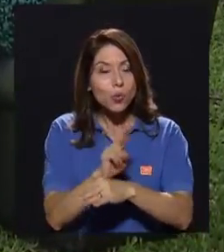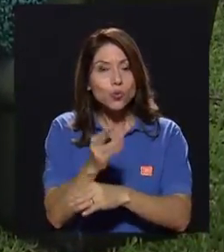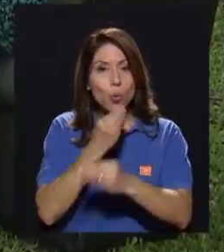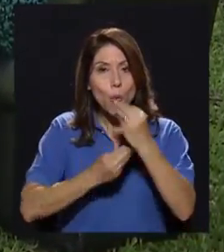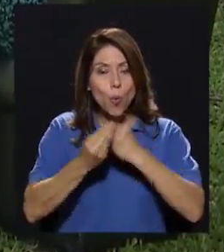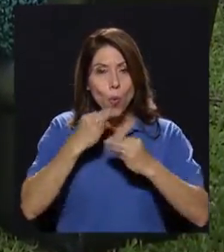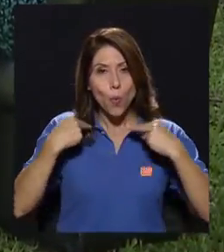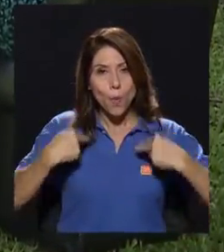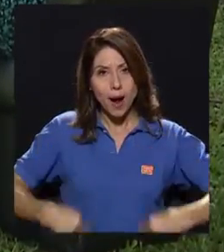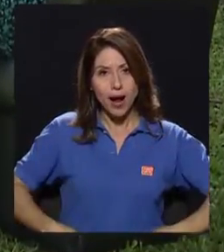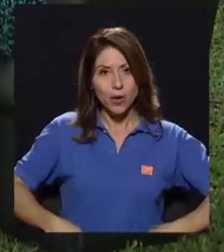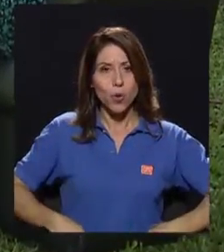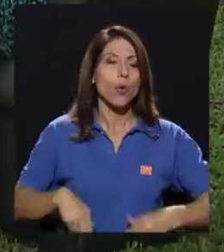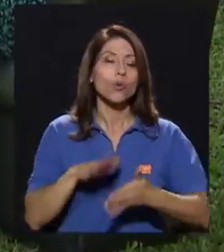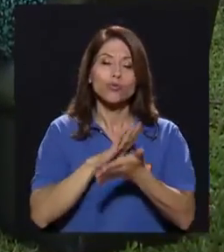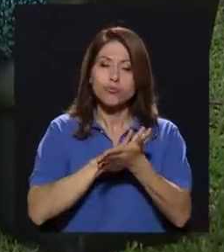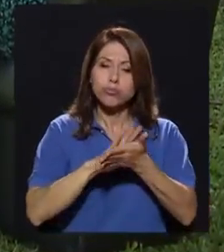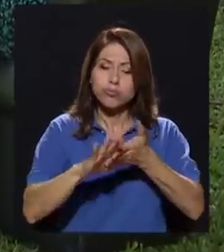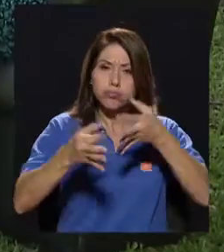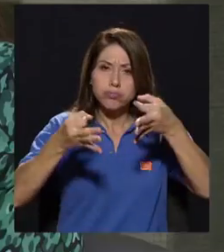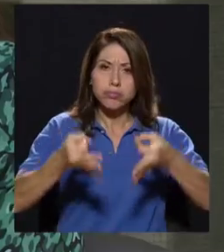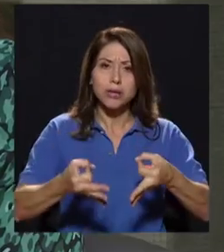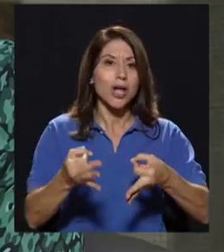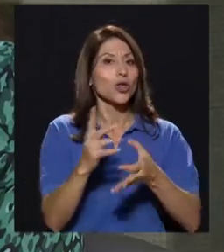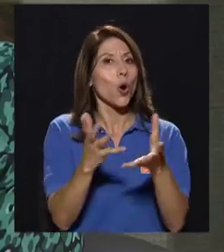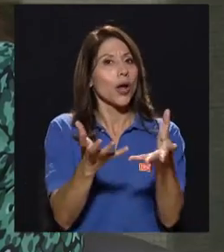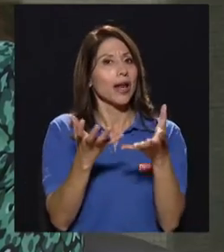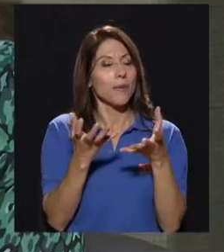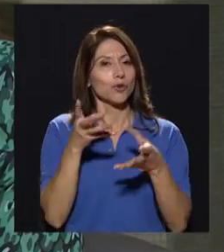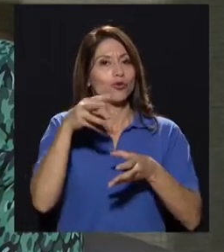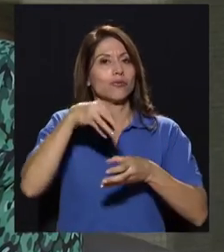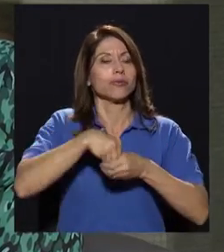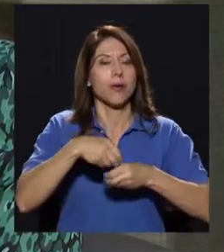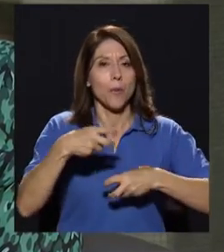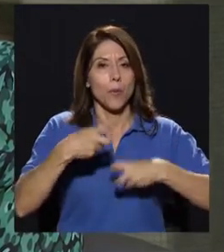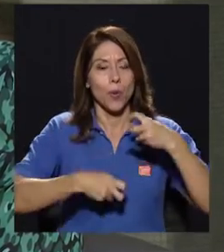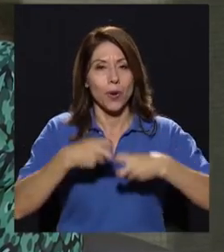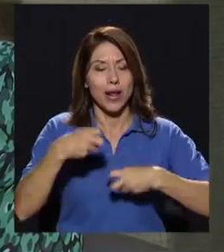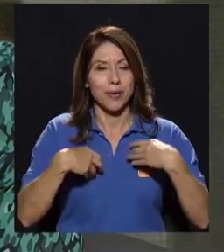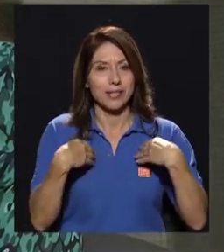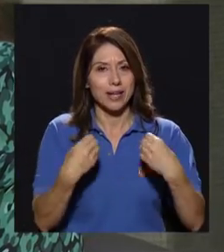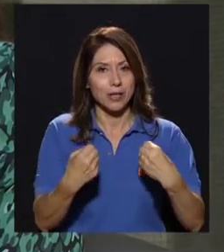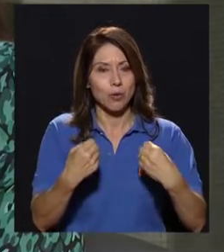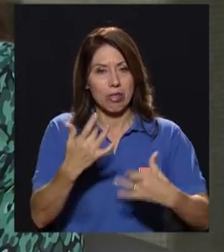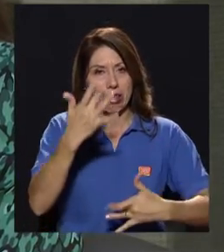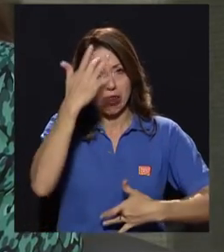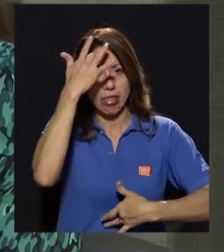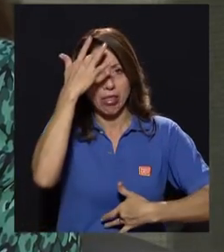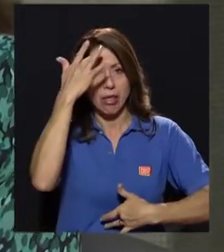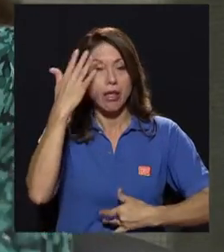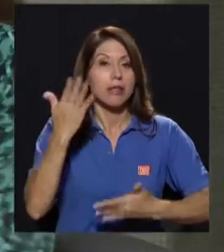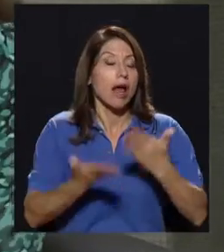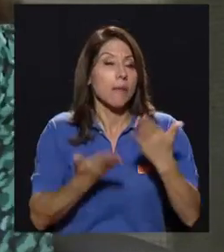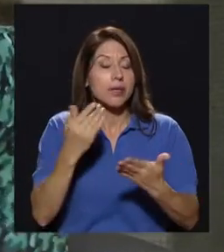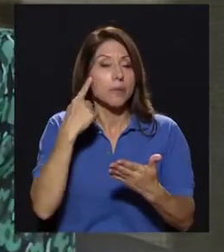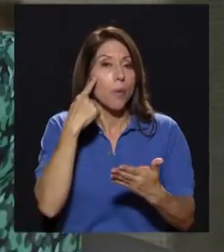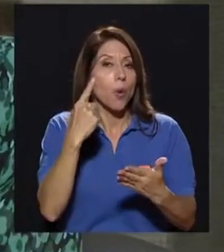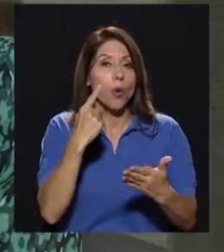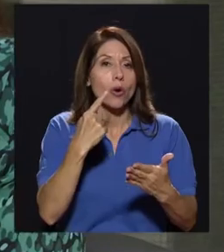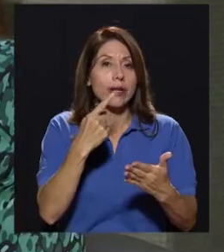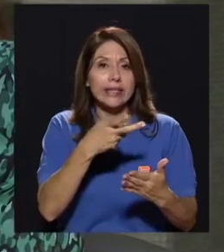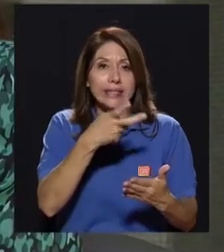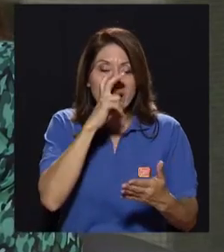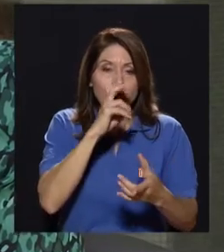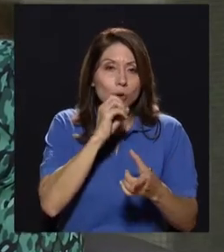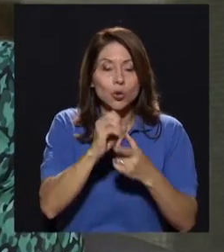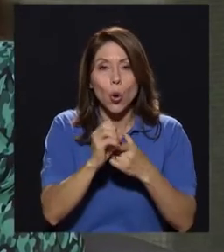condiciones higiénicas. No queremos introducir problemas a la salud por el consumo de una materia prima, ya sea insectos o cualquier otro,